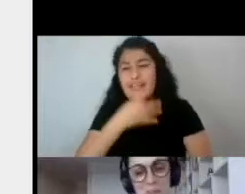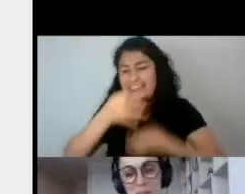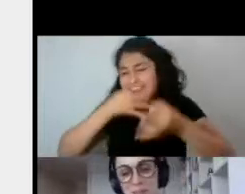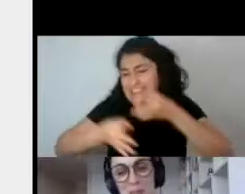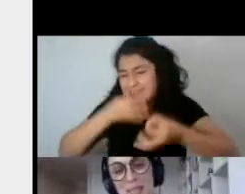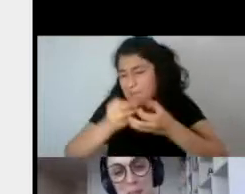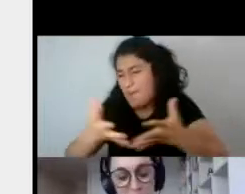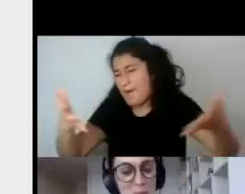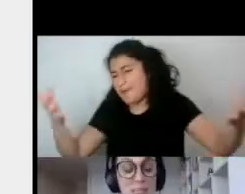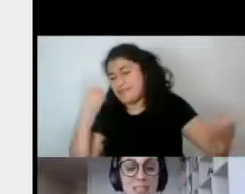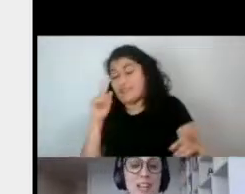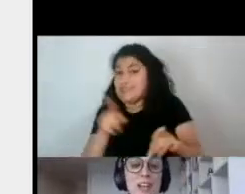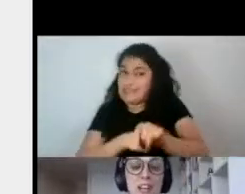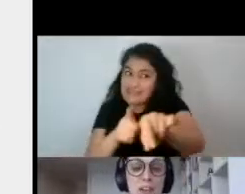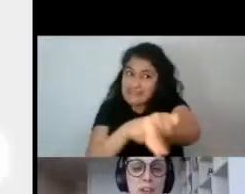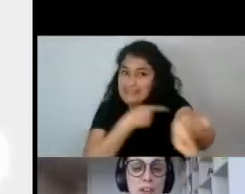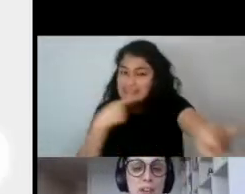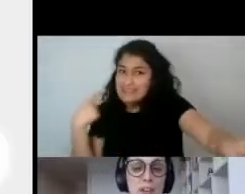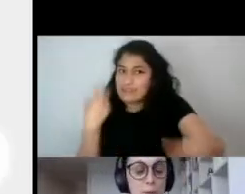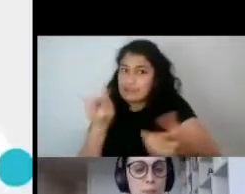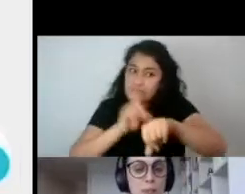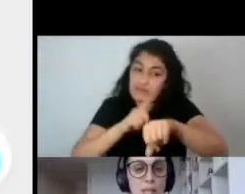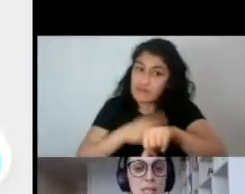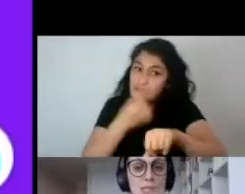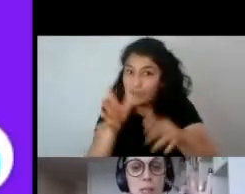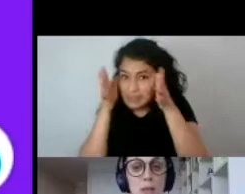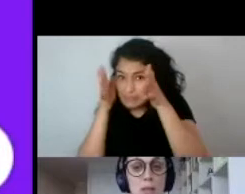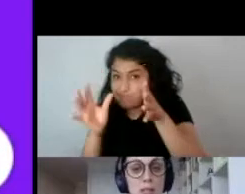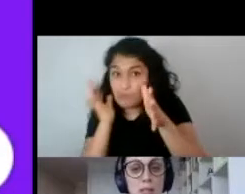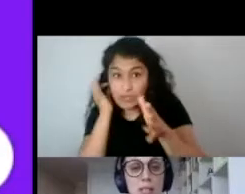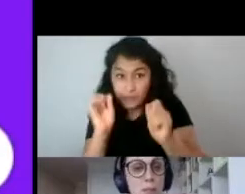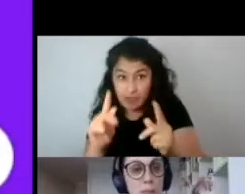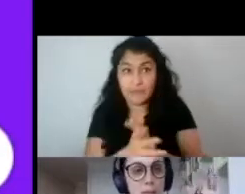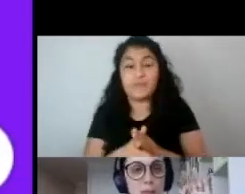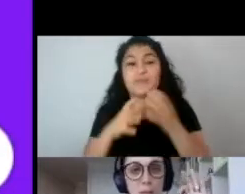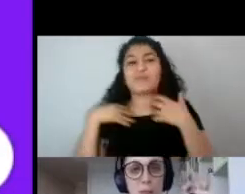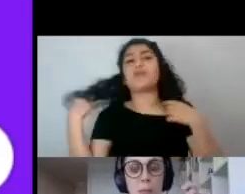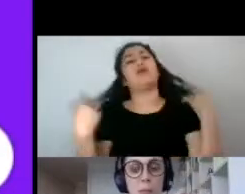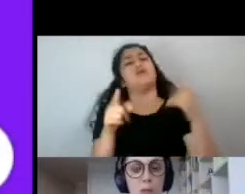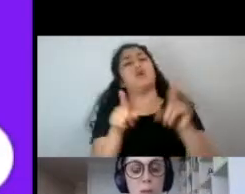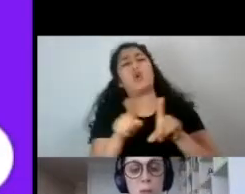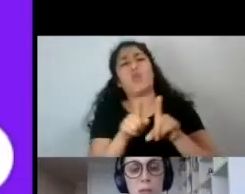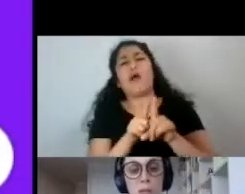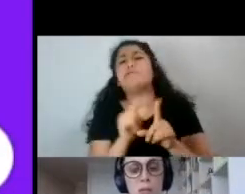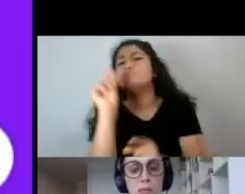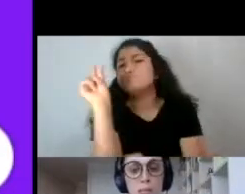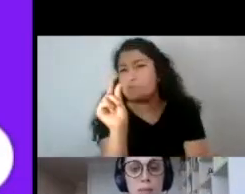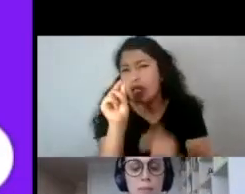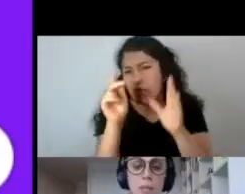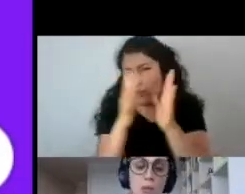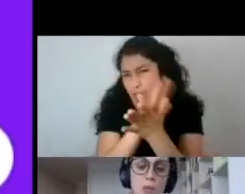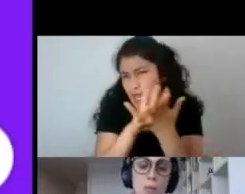por temas de tiempo nos vamos a centrar en lo femenino. Sin embargo, les traje pequeños ejemplos también de lo masculino y